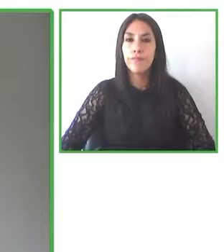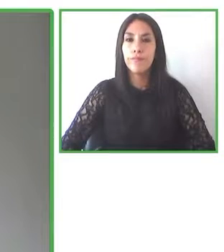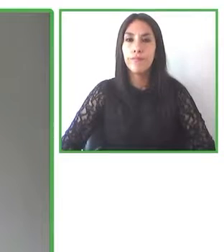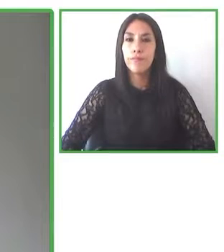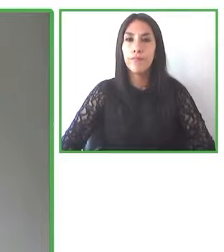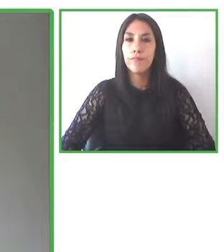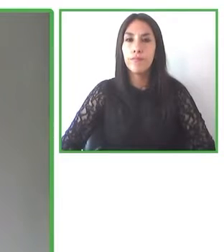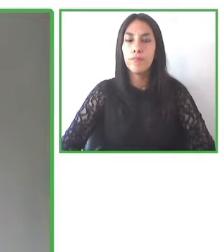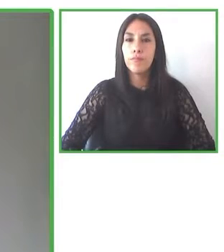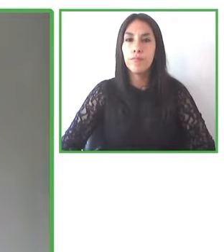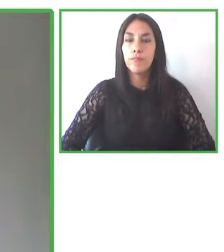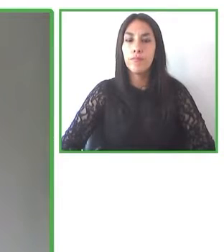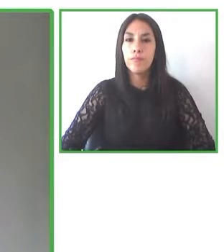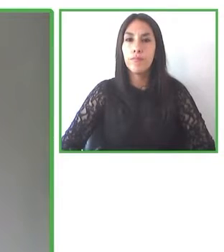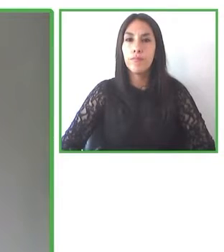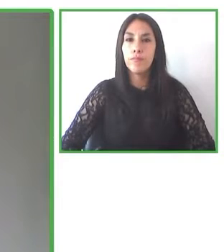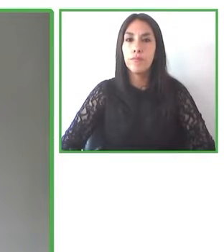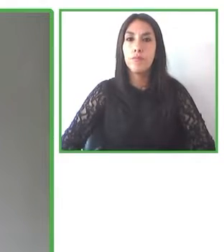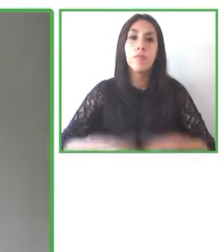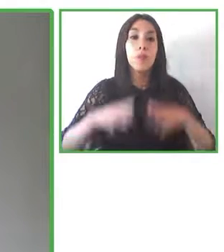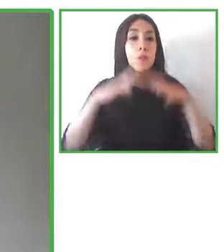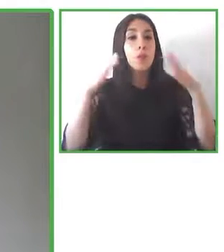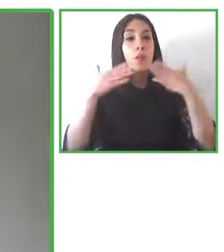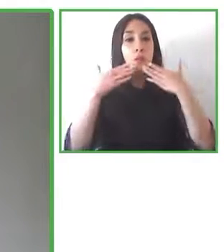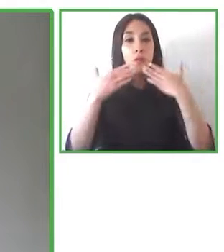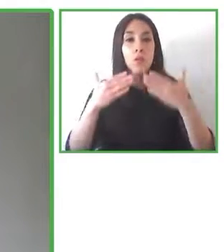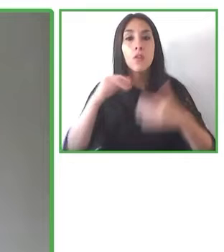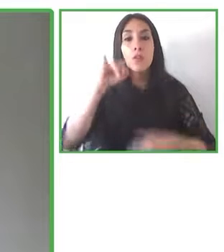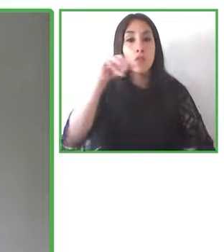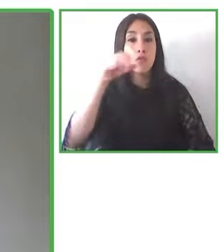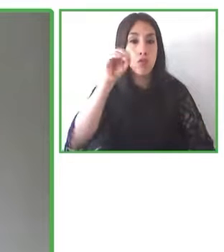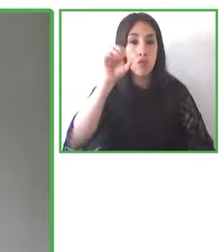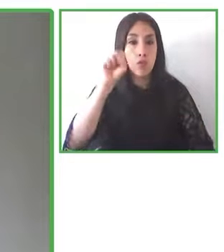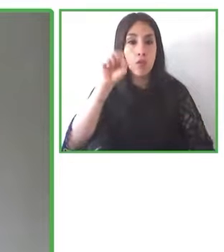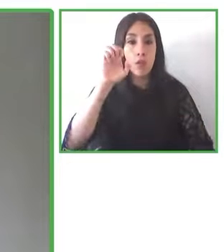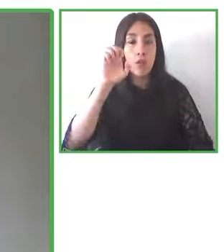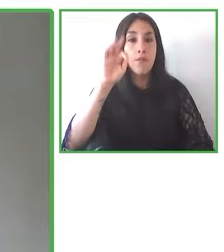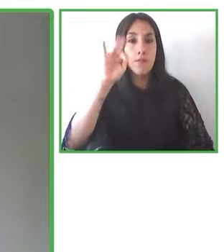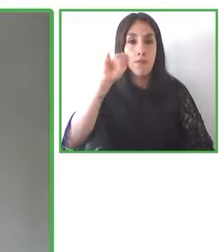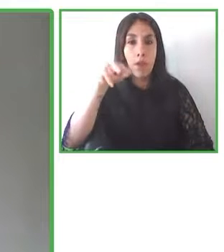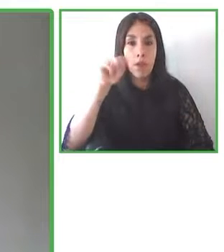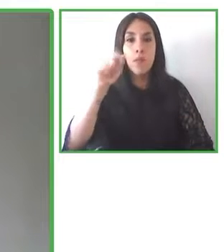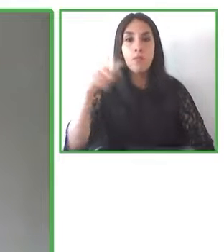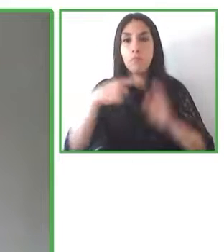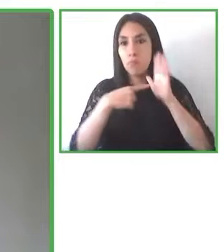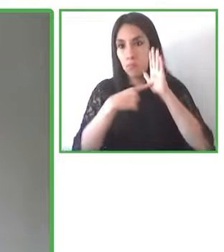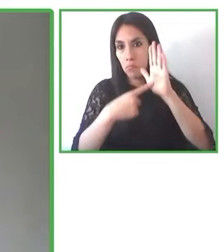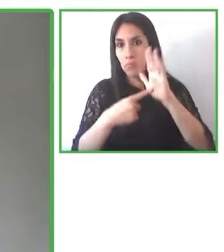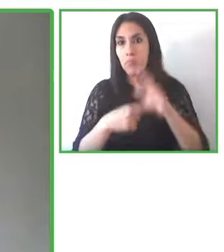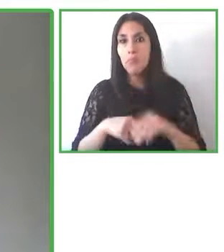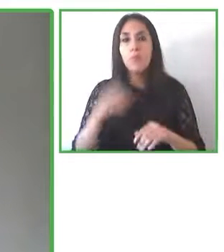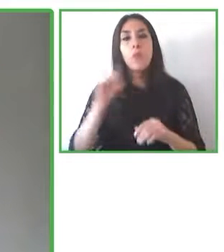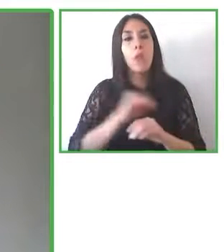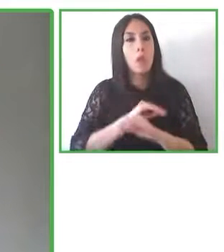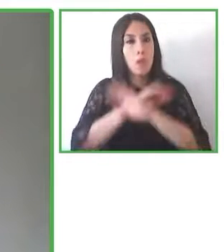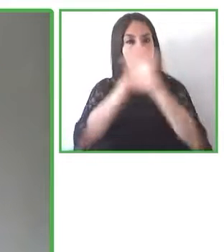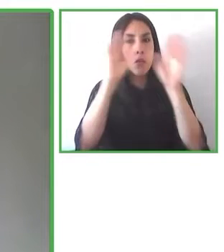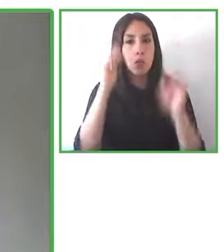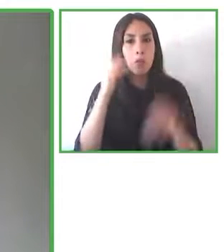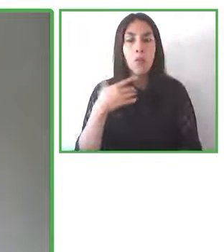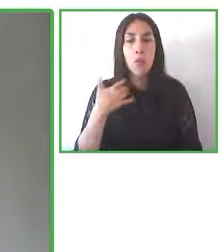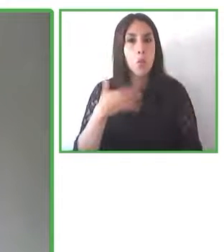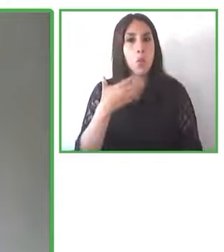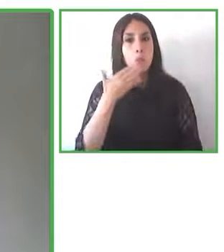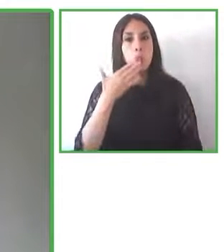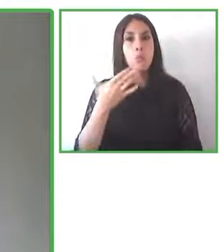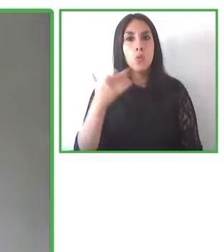Gracias Josefina por tu presentación clarísima y muy ilustradora y ahora